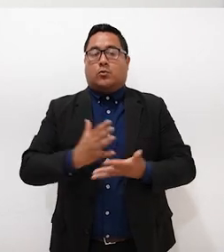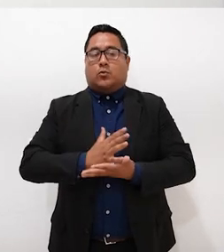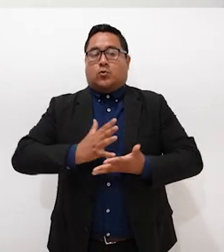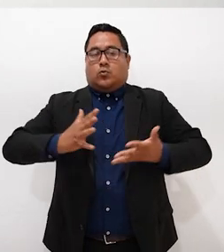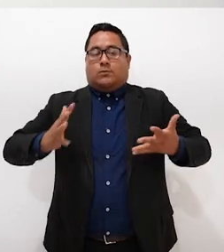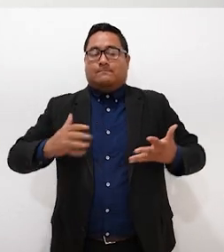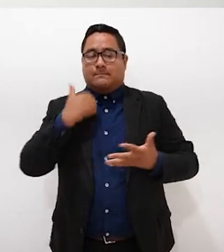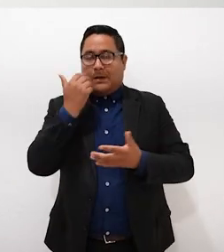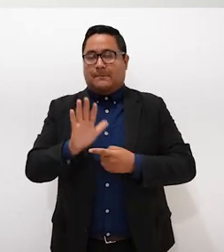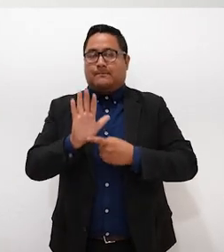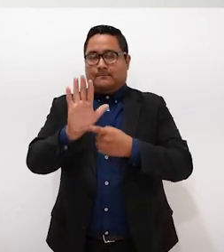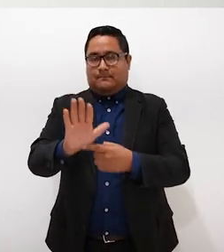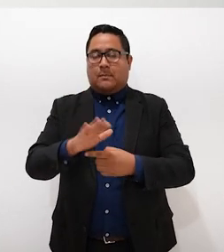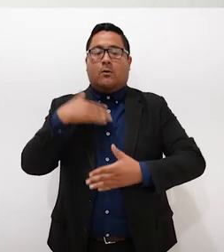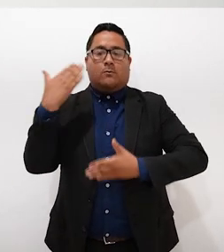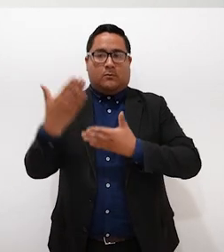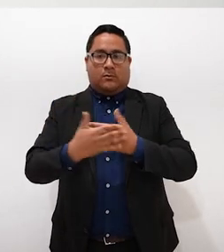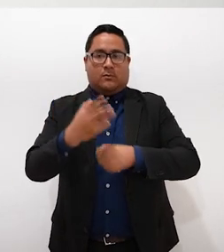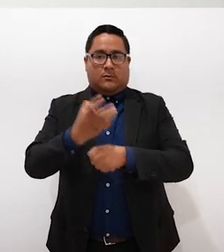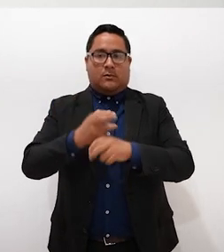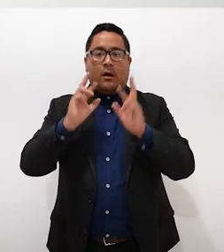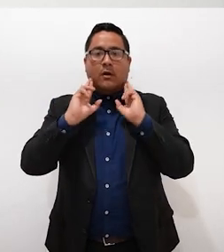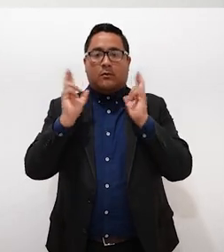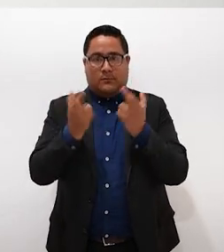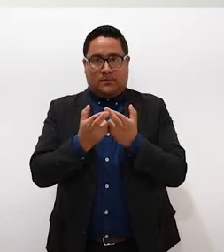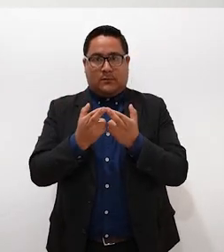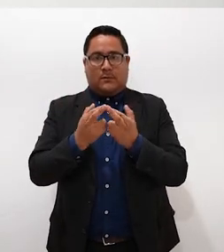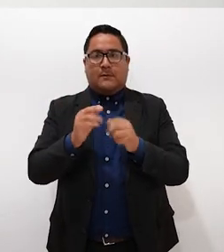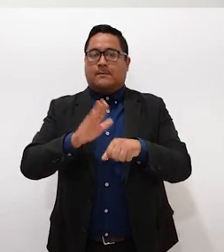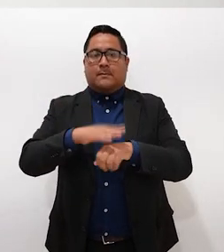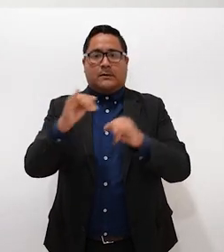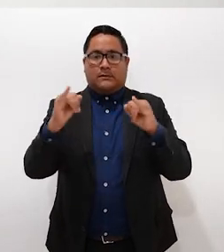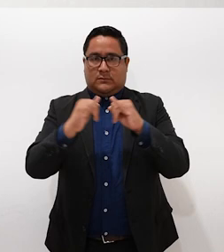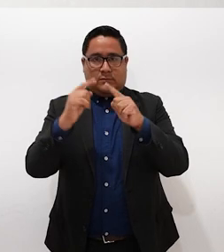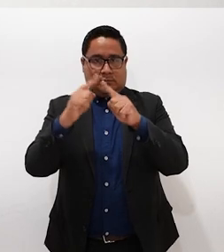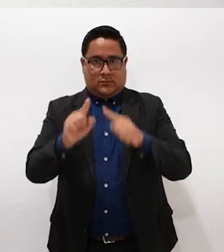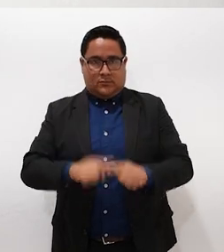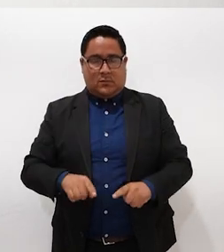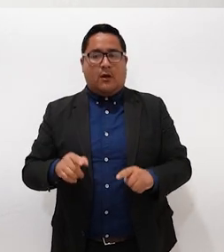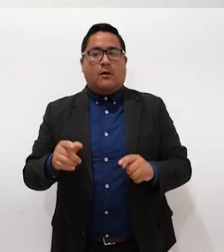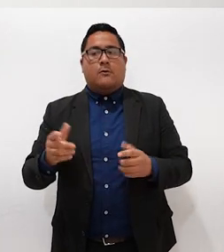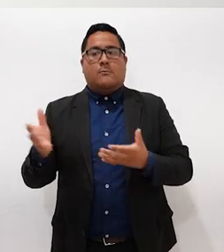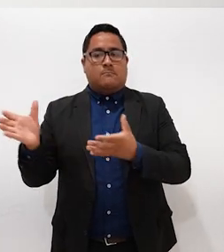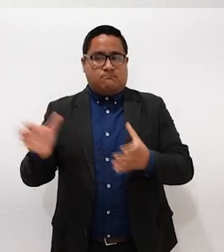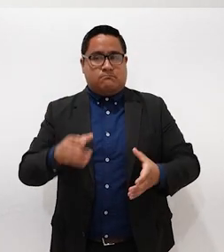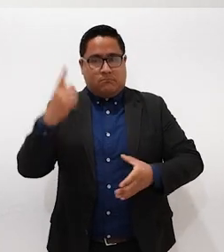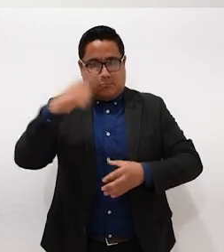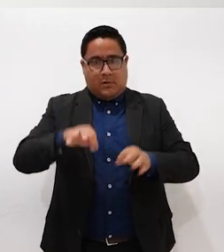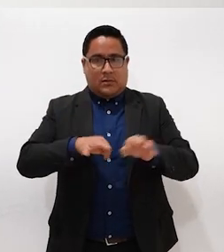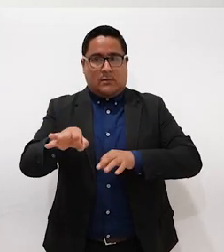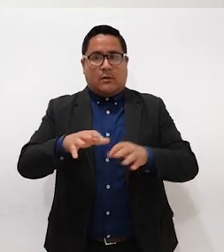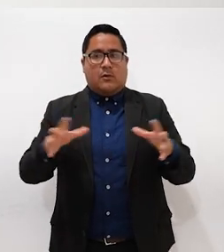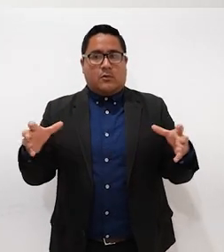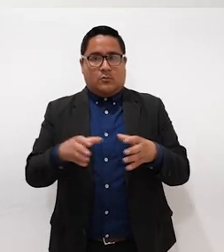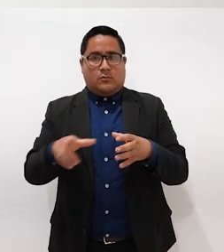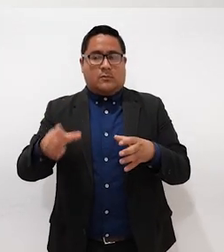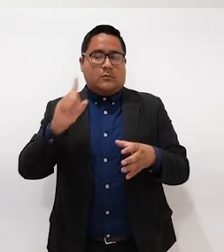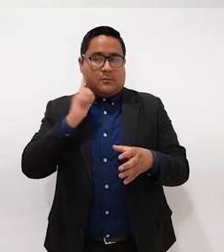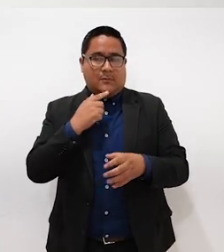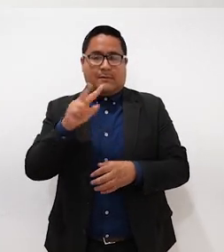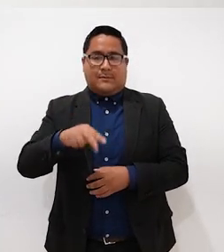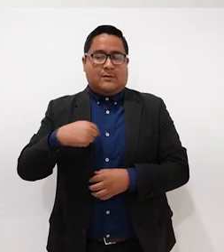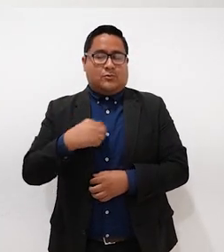presentar ya en una tercera reunión donde vamos a traer más instituciones para trabajar con la comunidad. La verdad que me estoy muy